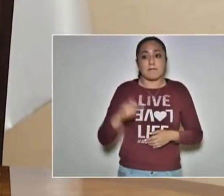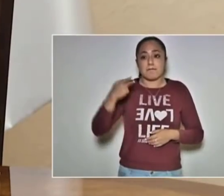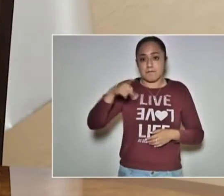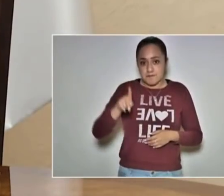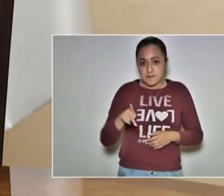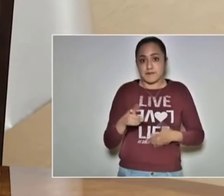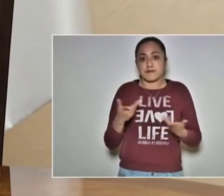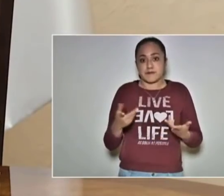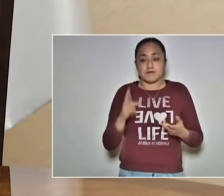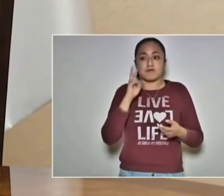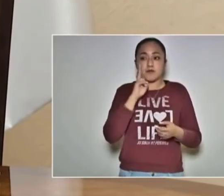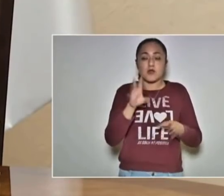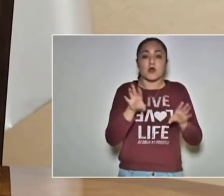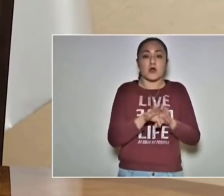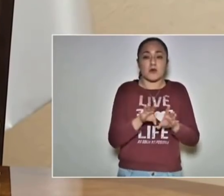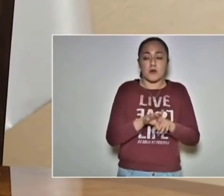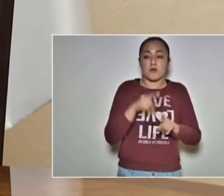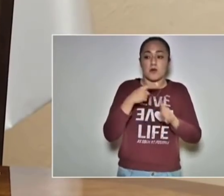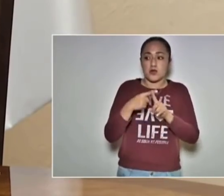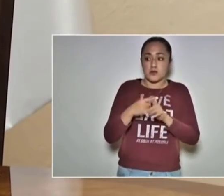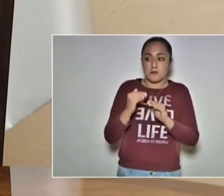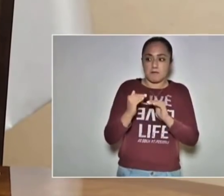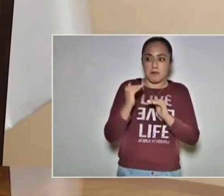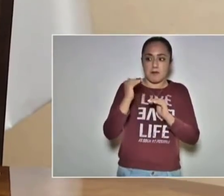viendo el tema de la positividad.